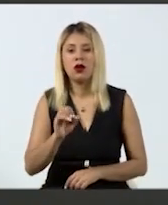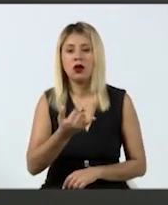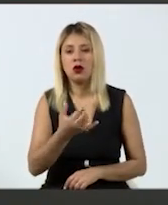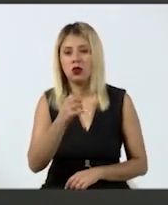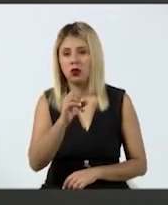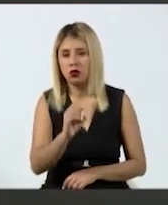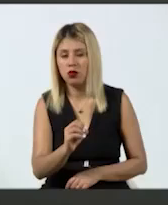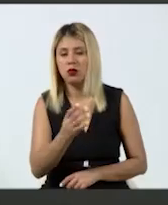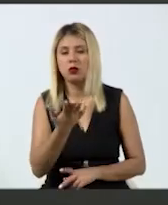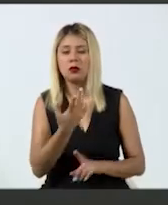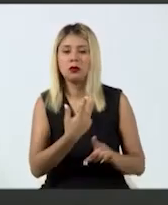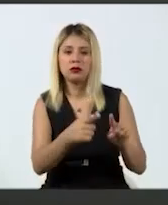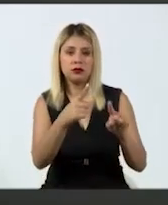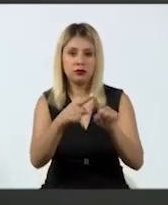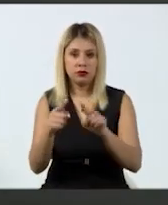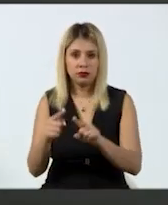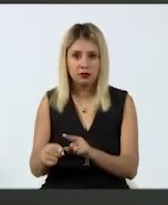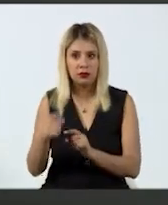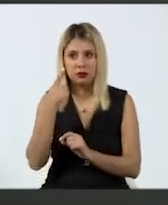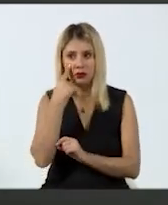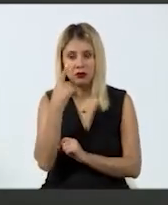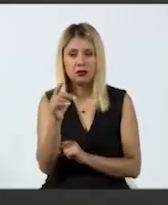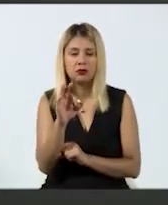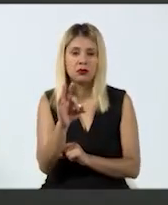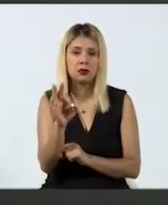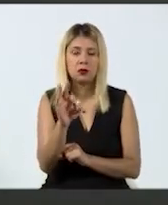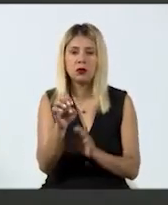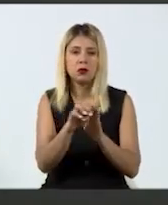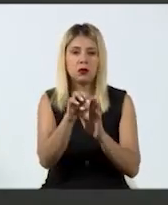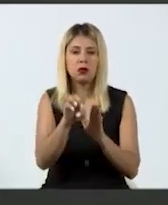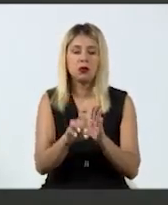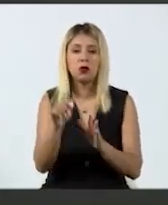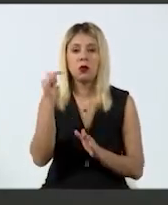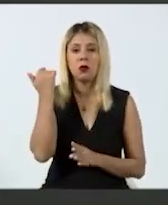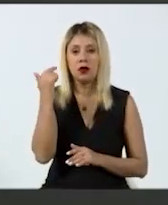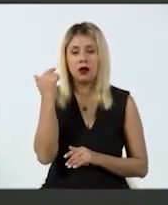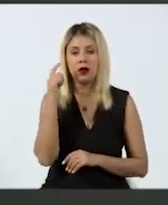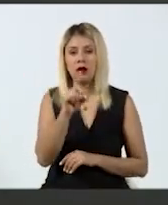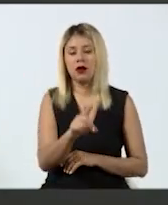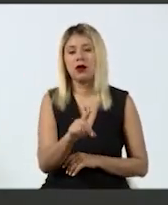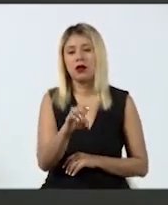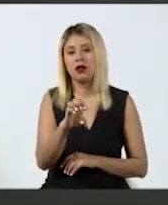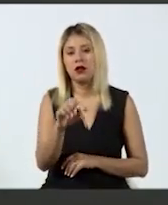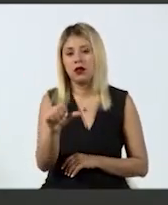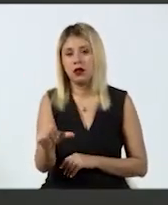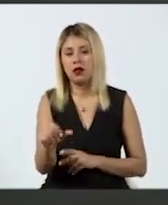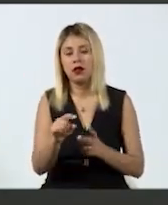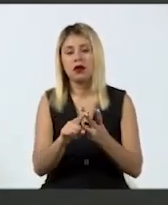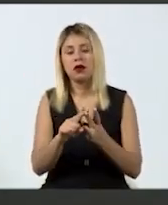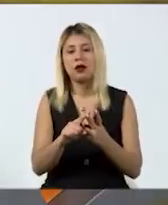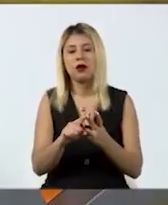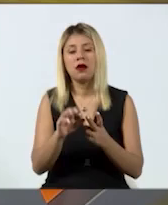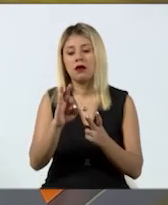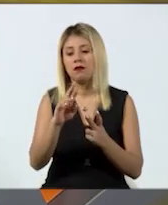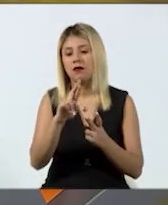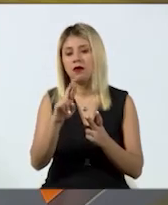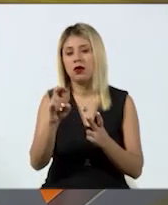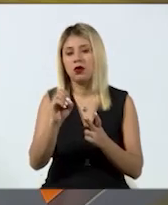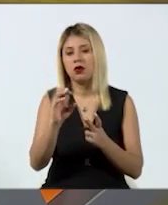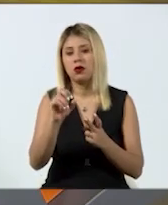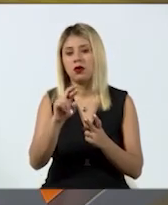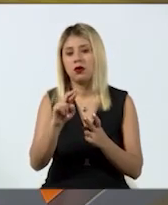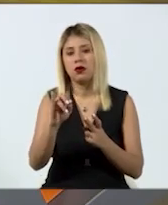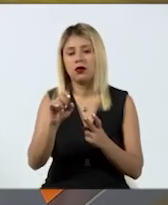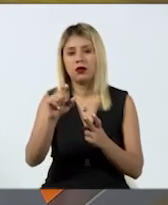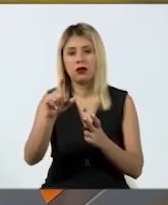pendientes en zonas recurrentes como en Guadalajara, el DEA, Colonia Ferrocarril, Colonia San Carlos, verificar cuáles son